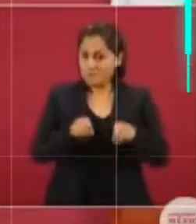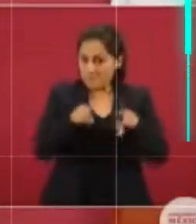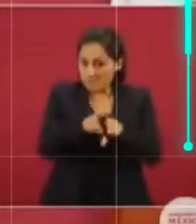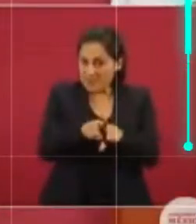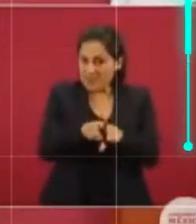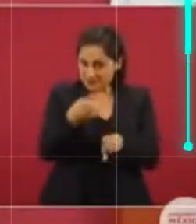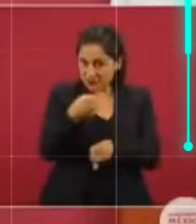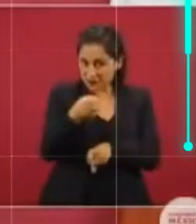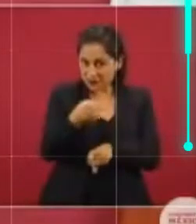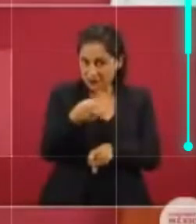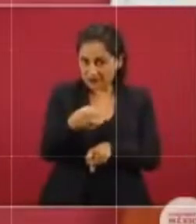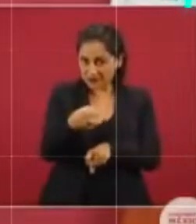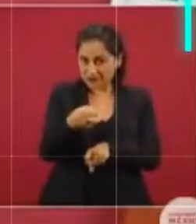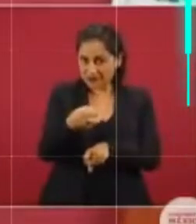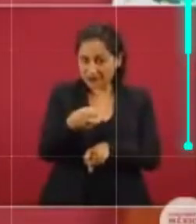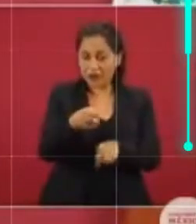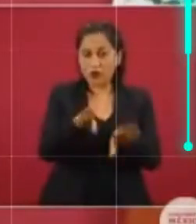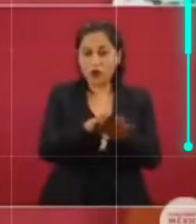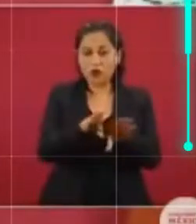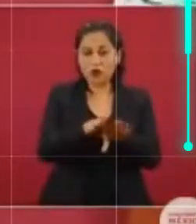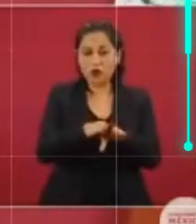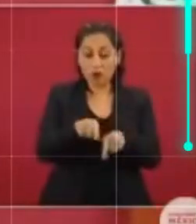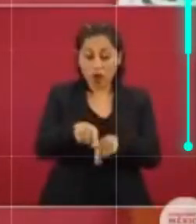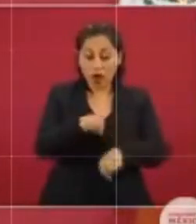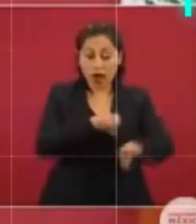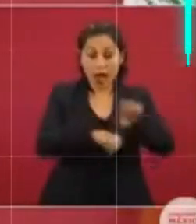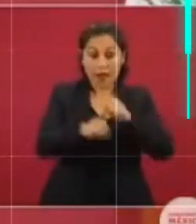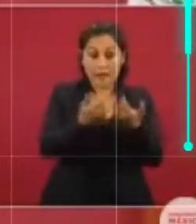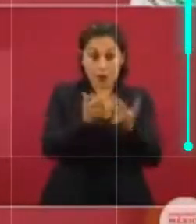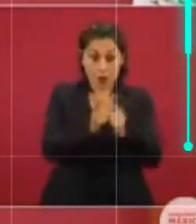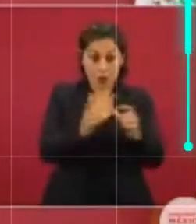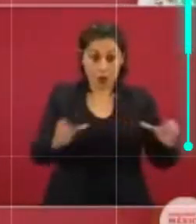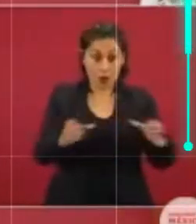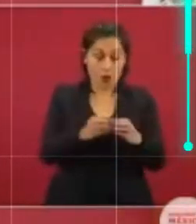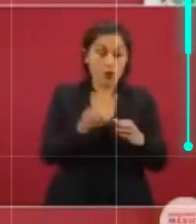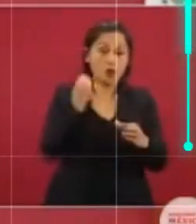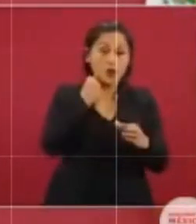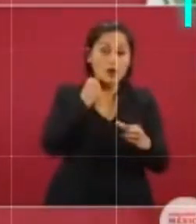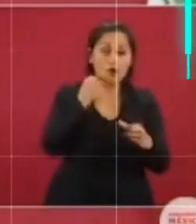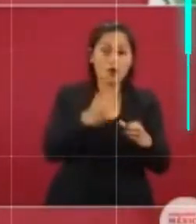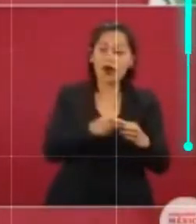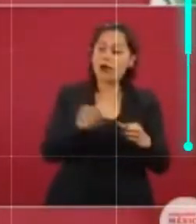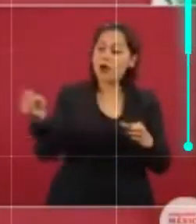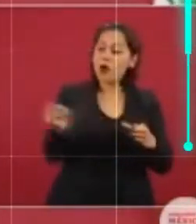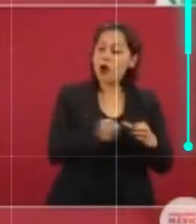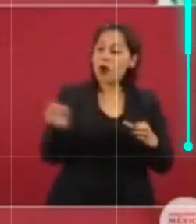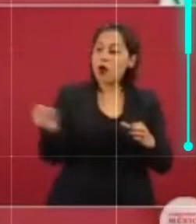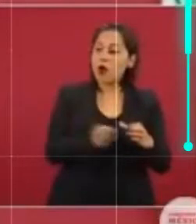de subcontratación. 200 mil trabajadores,